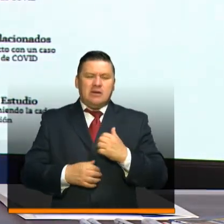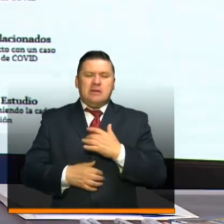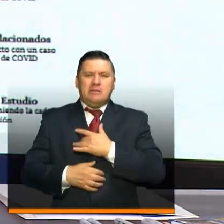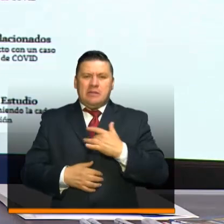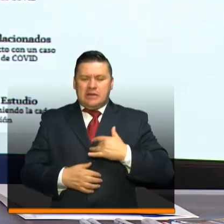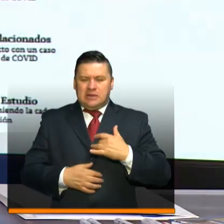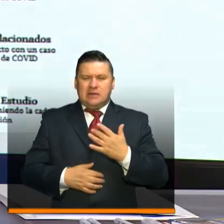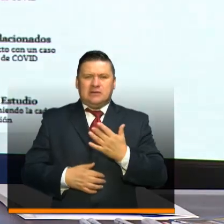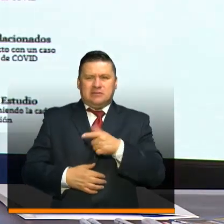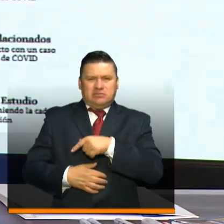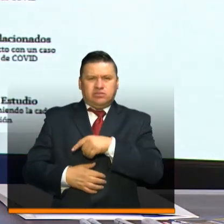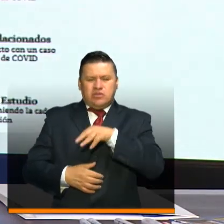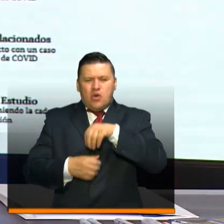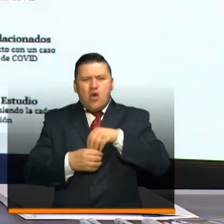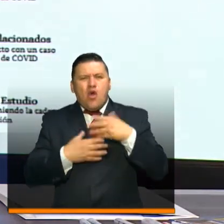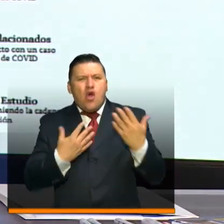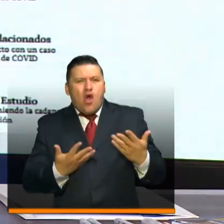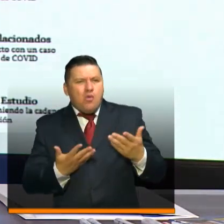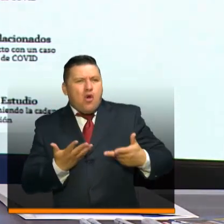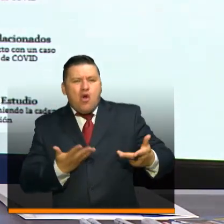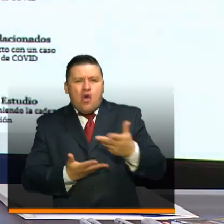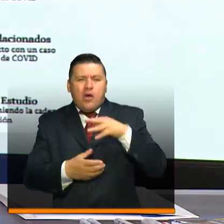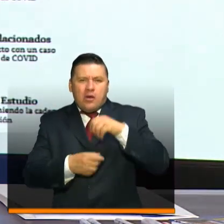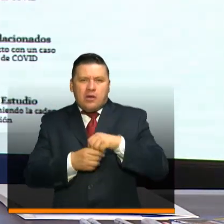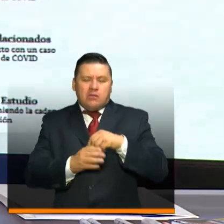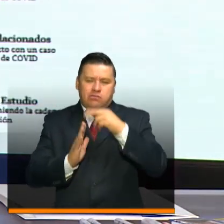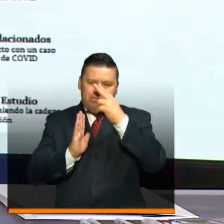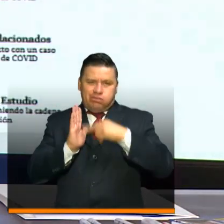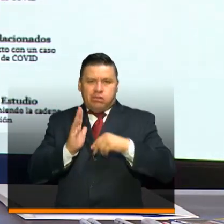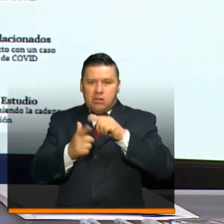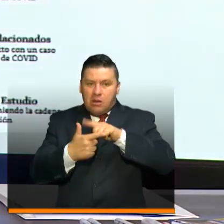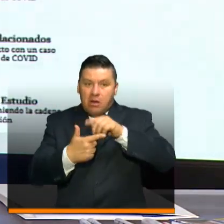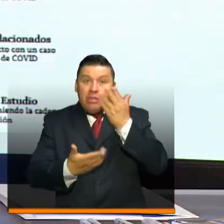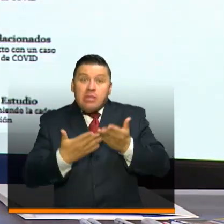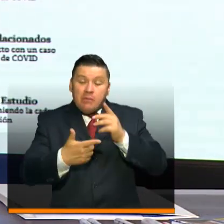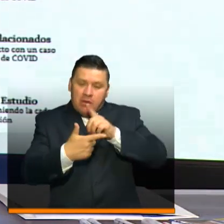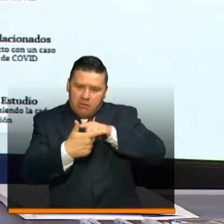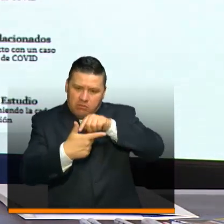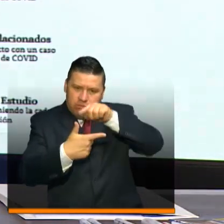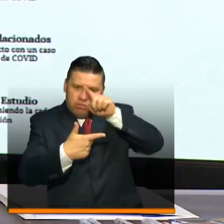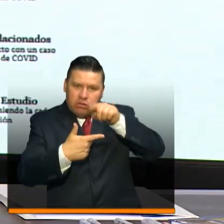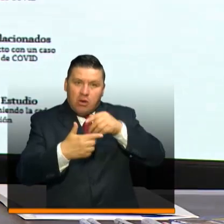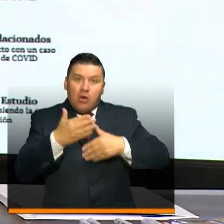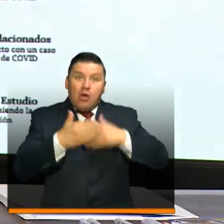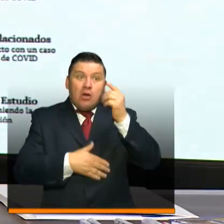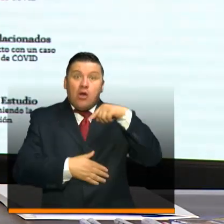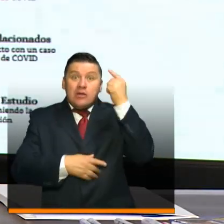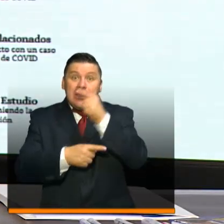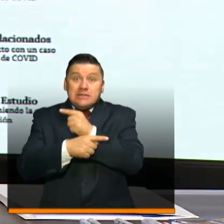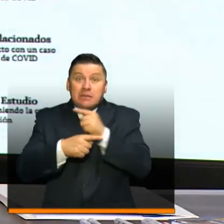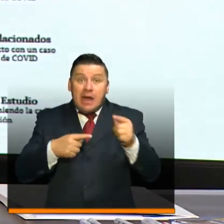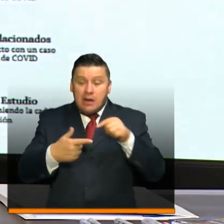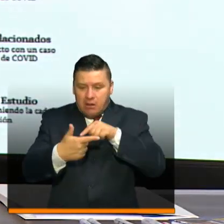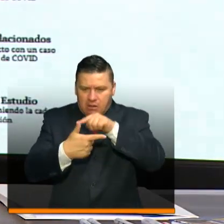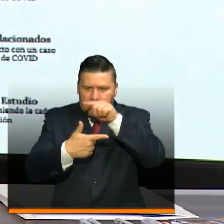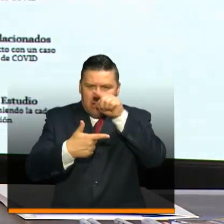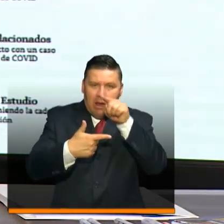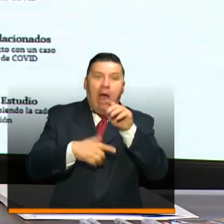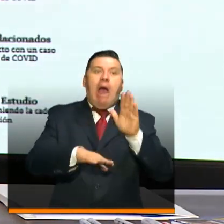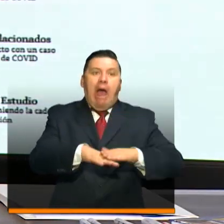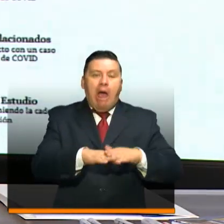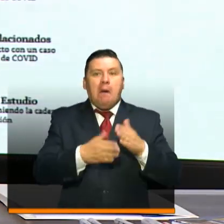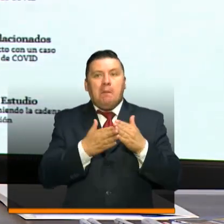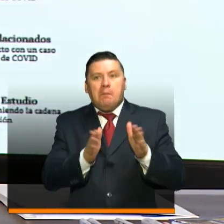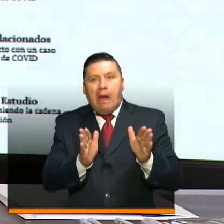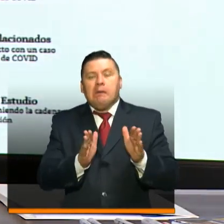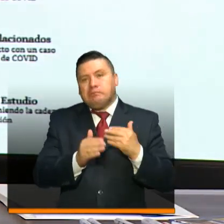Salud y dependiendo de cómo esté la lectura de la curva epidemiológica para comienzos de la próxima semana, estaremos en condiciones